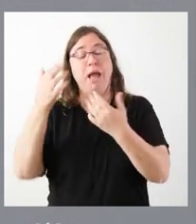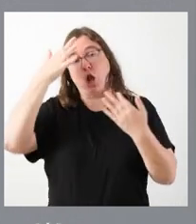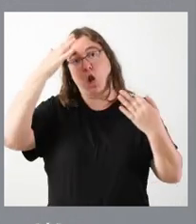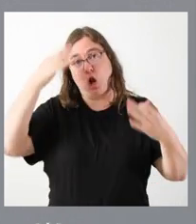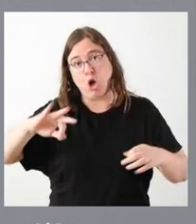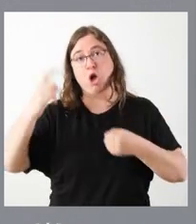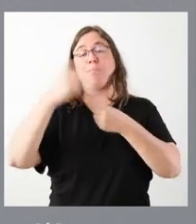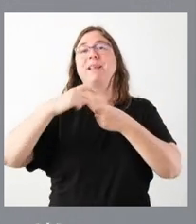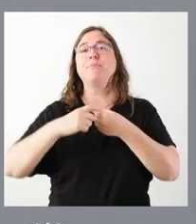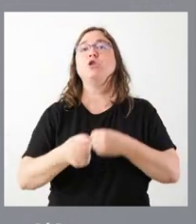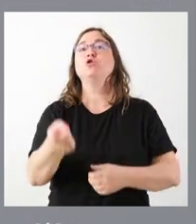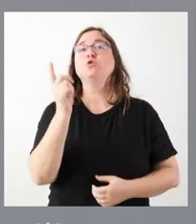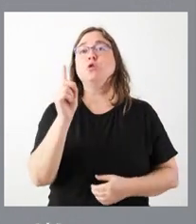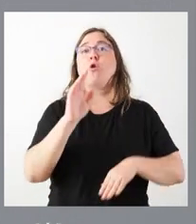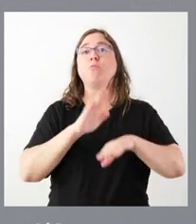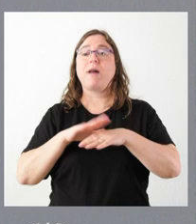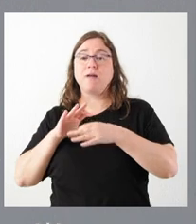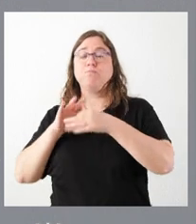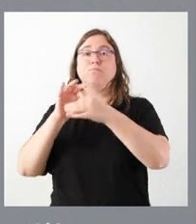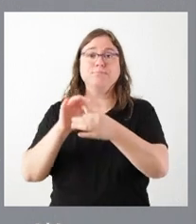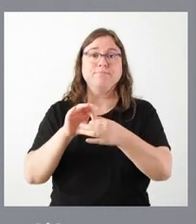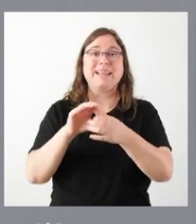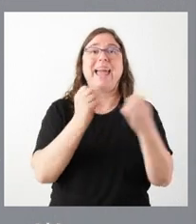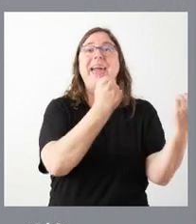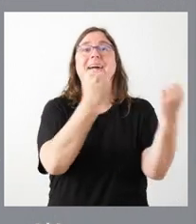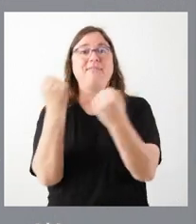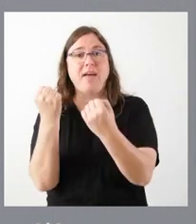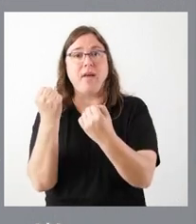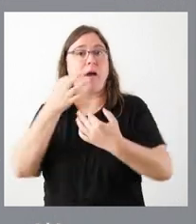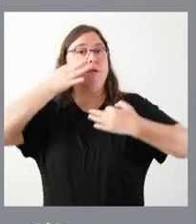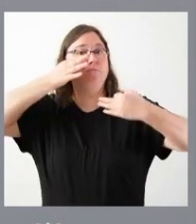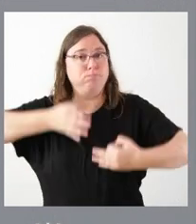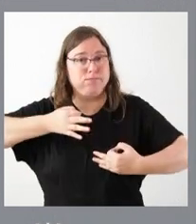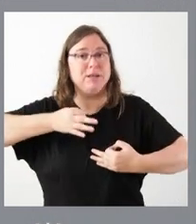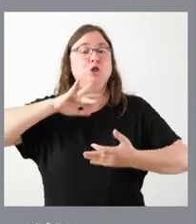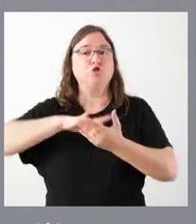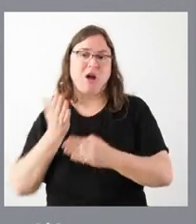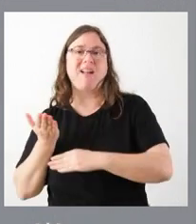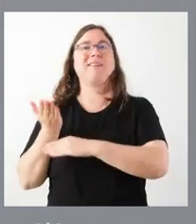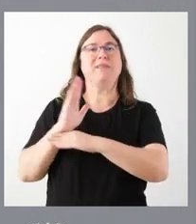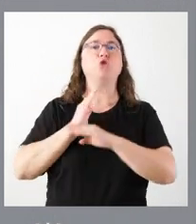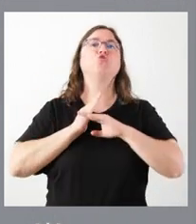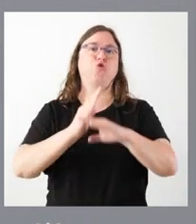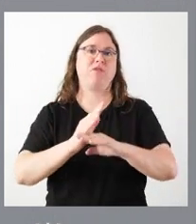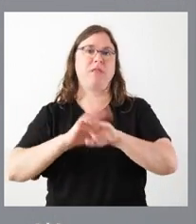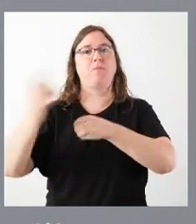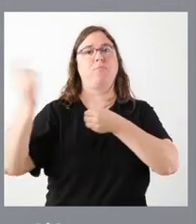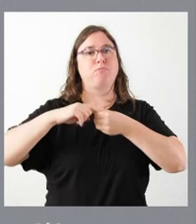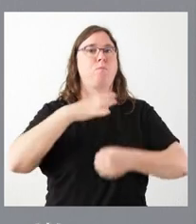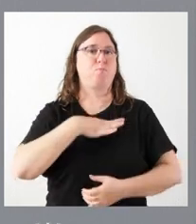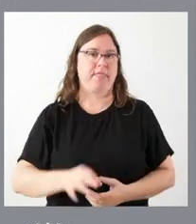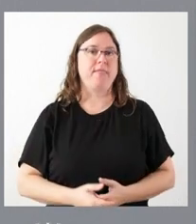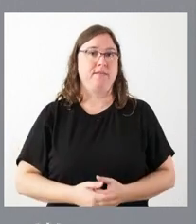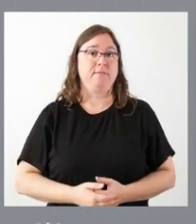participación institucional solamente son respecto de las entidades que tienen la representación suficiente para esa participación institucional,